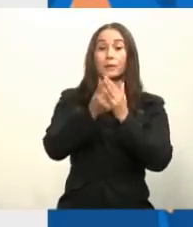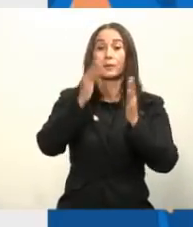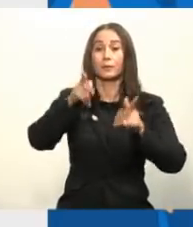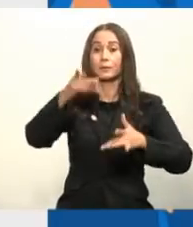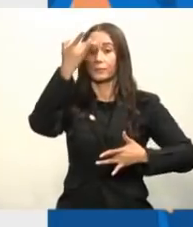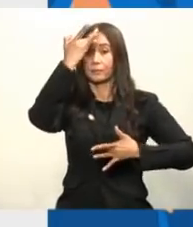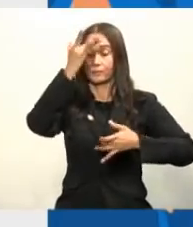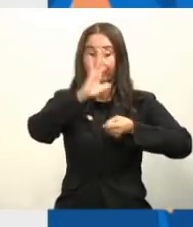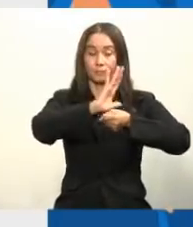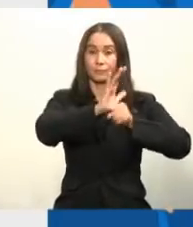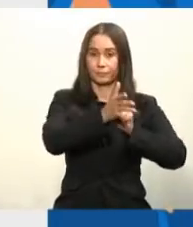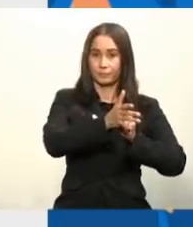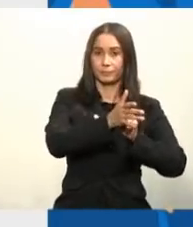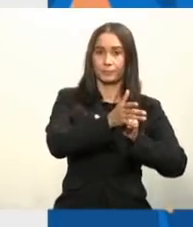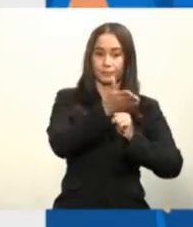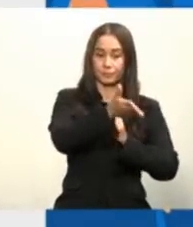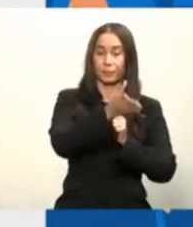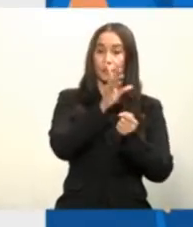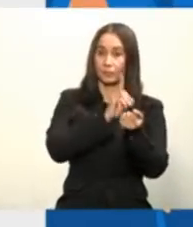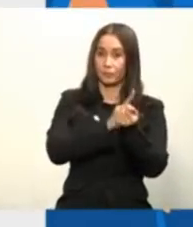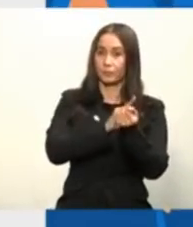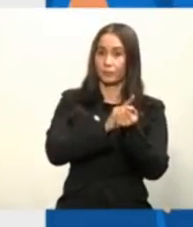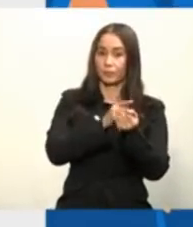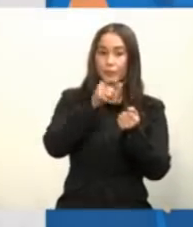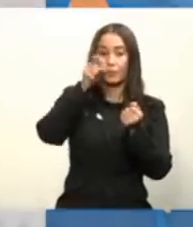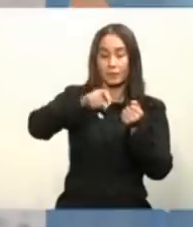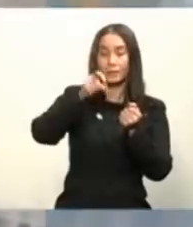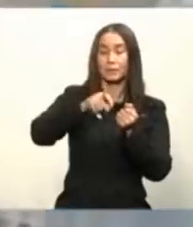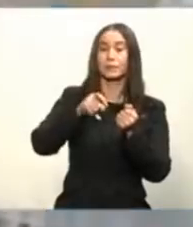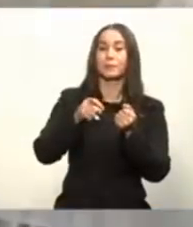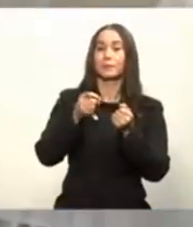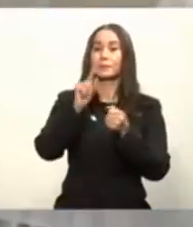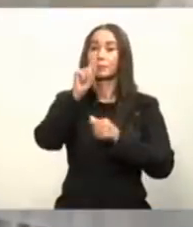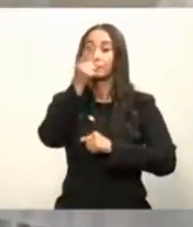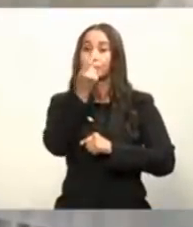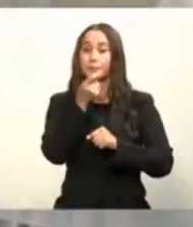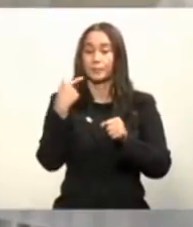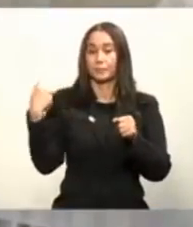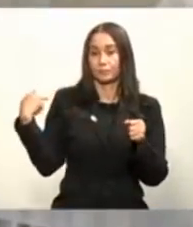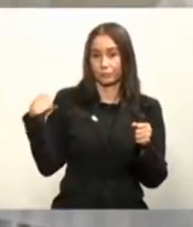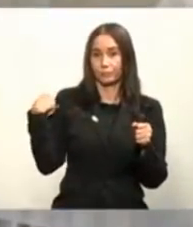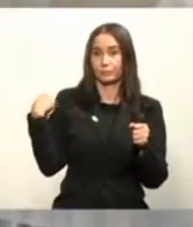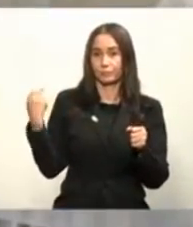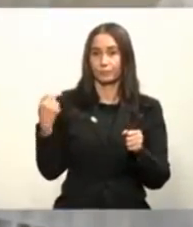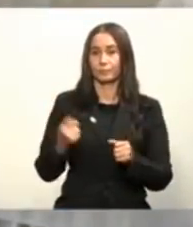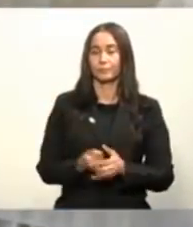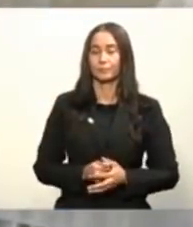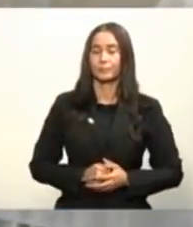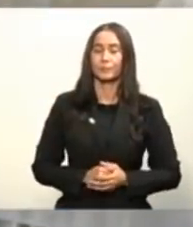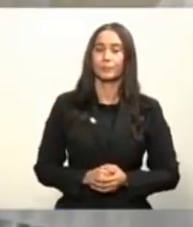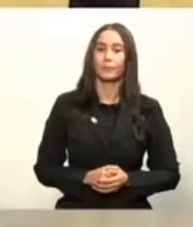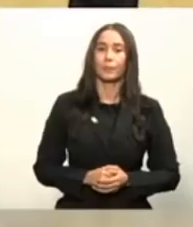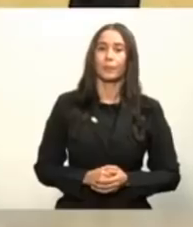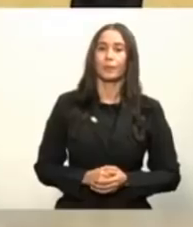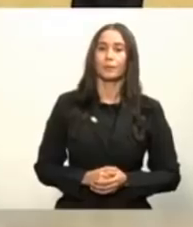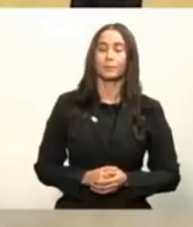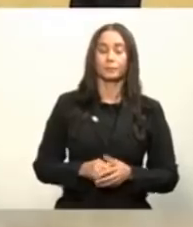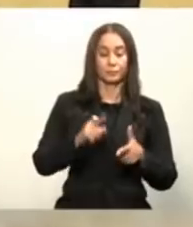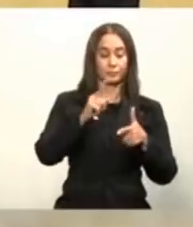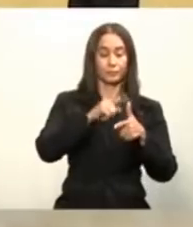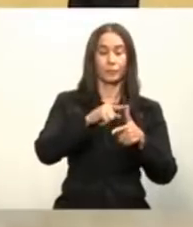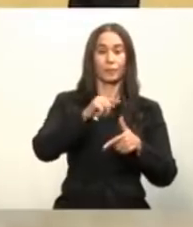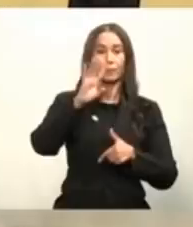infectadas del COVID-19. y merecen ser protegidas lo antes posible. La fase 1B,